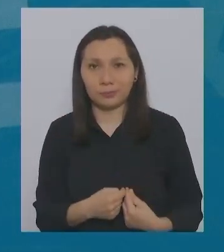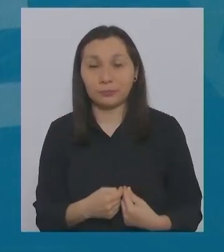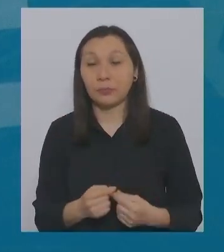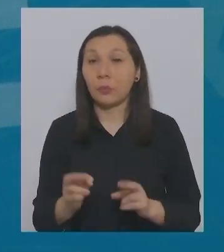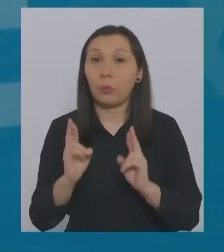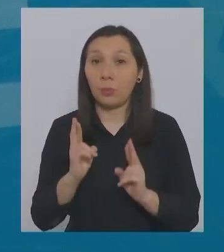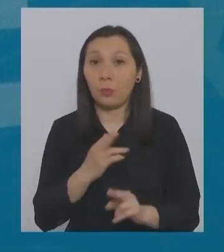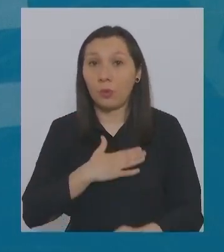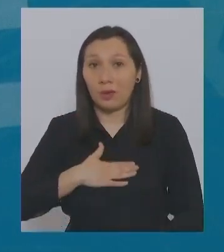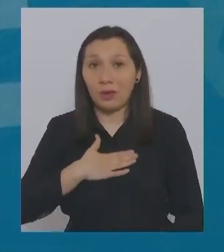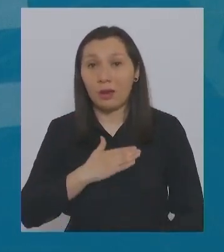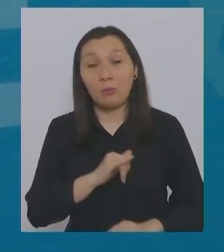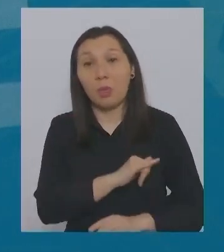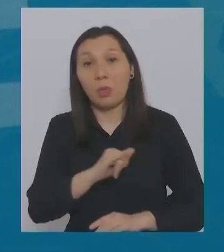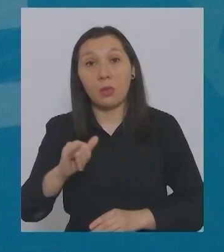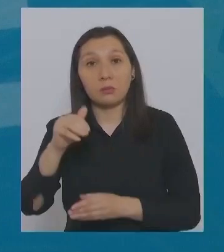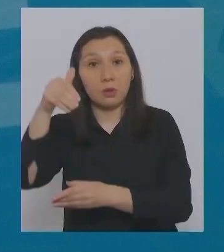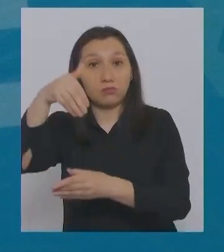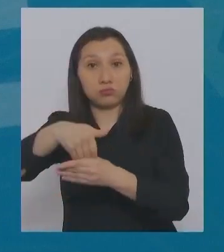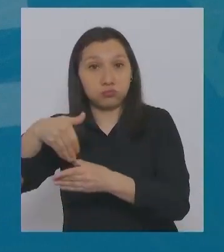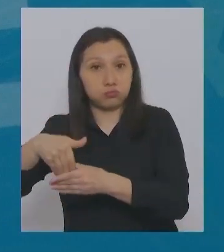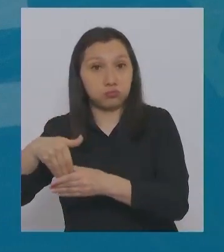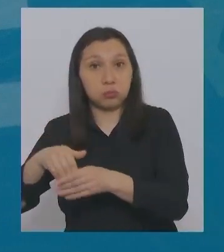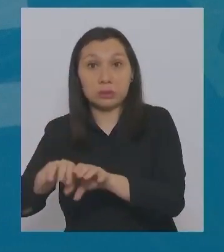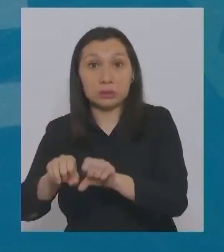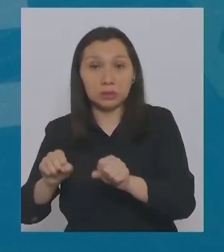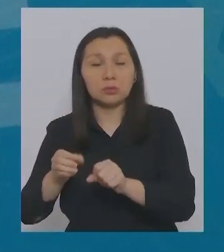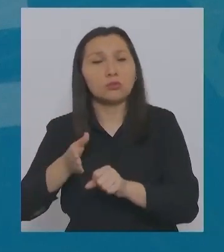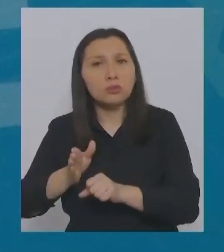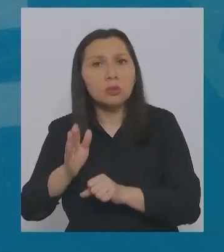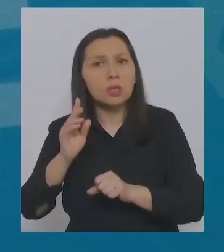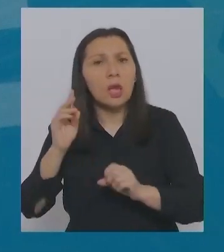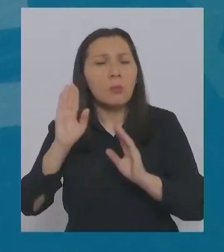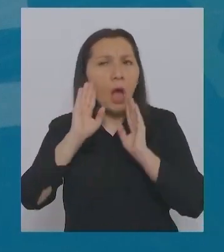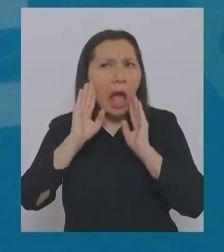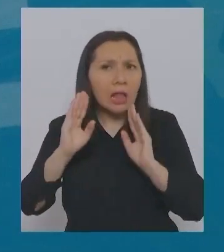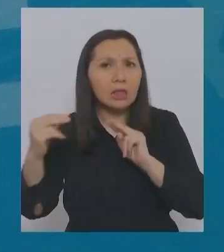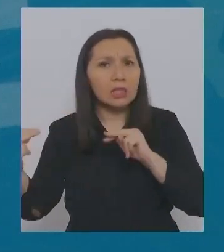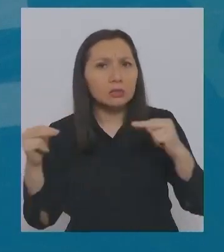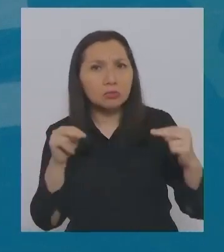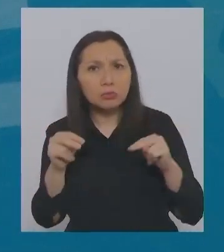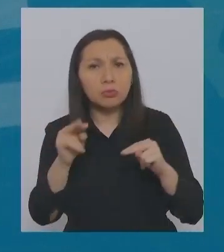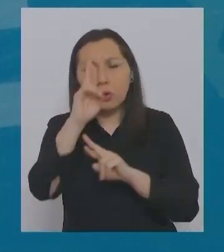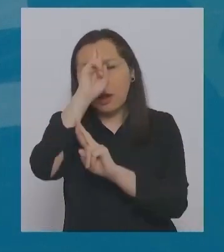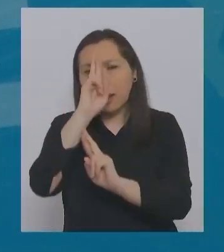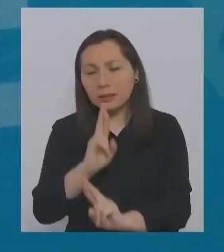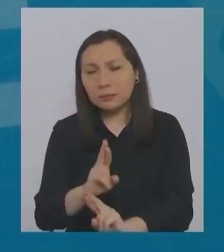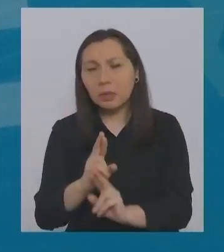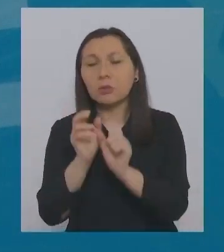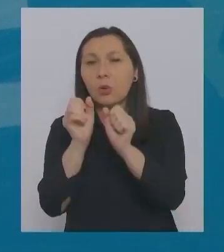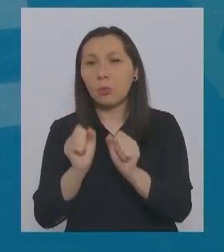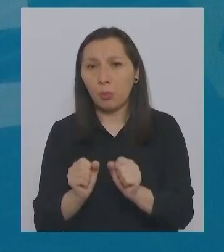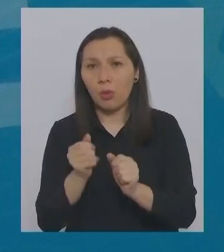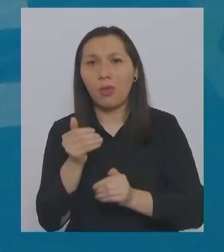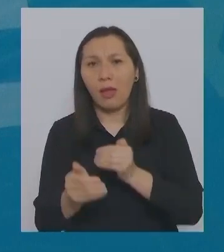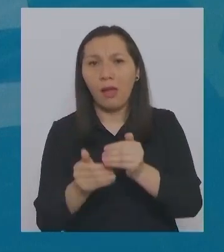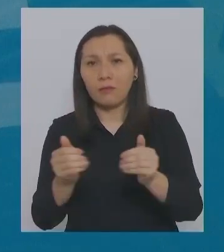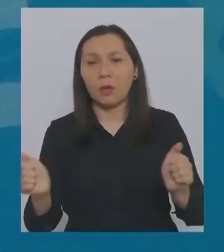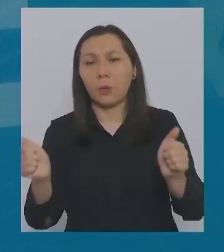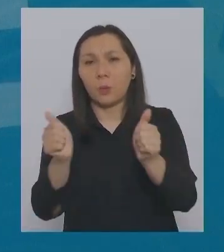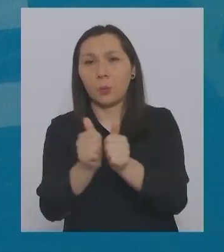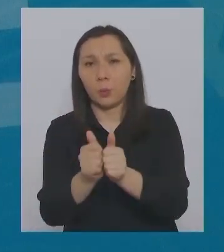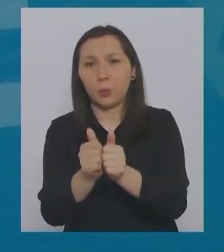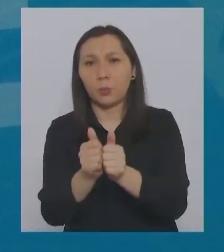Esperamos que después de las elecciones sigamos escuchándonos, nos respetemos y podamos avanzar juntos